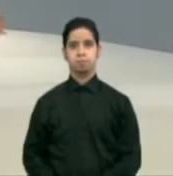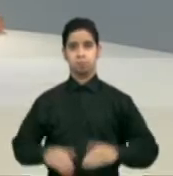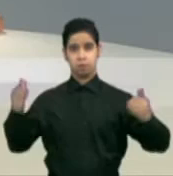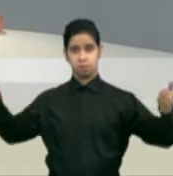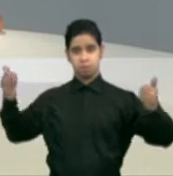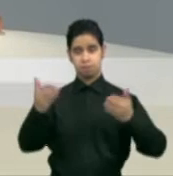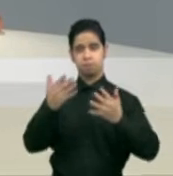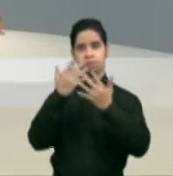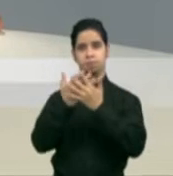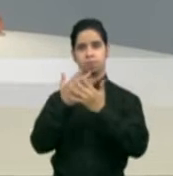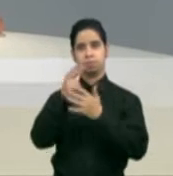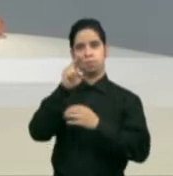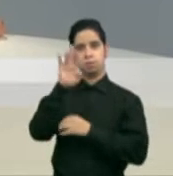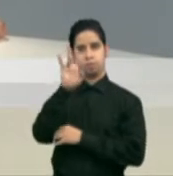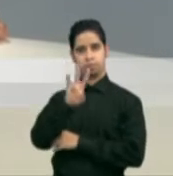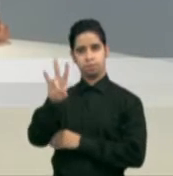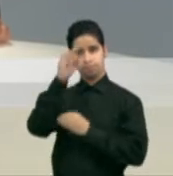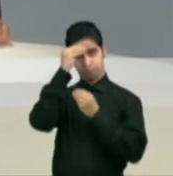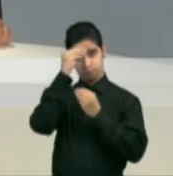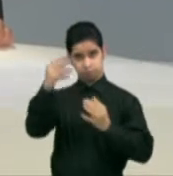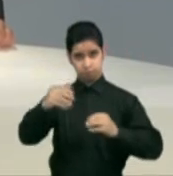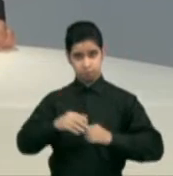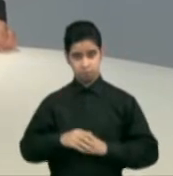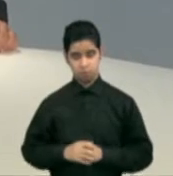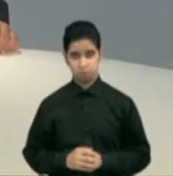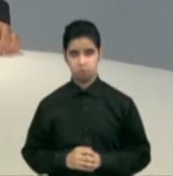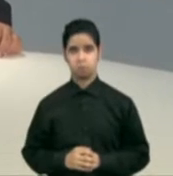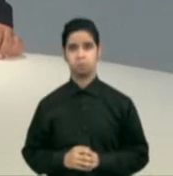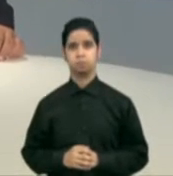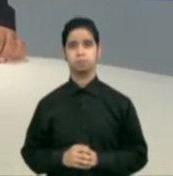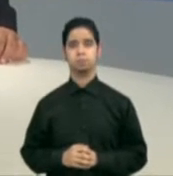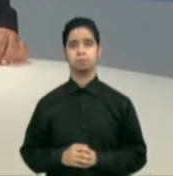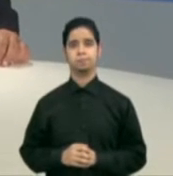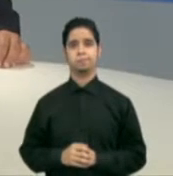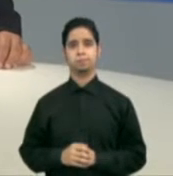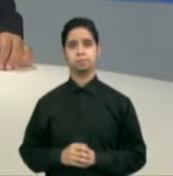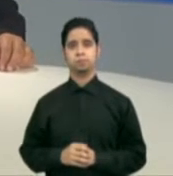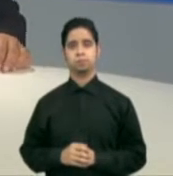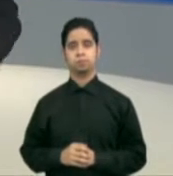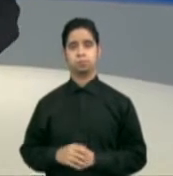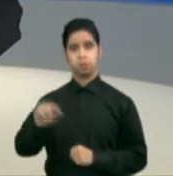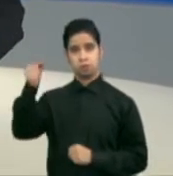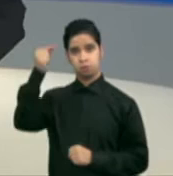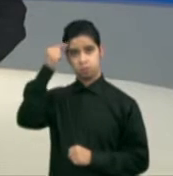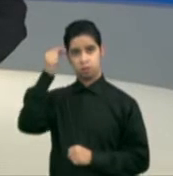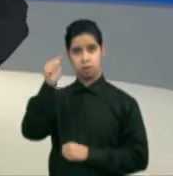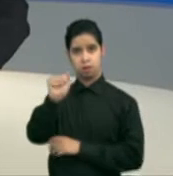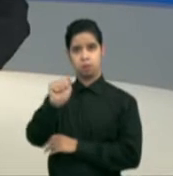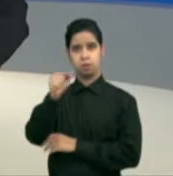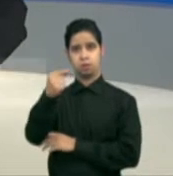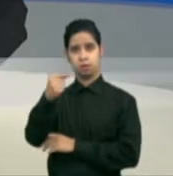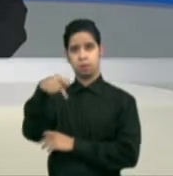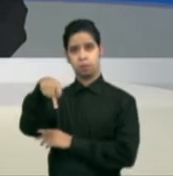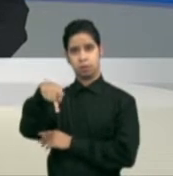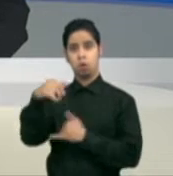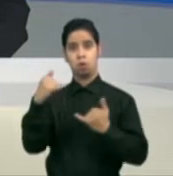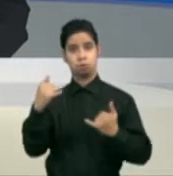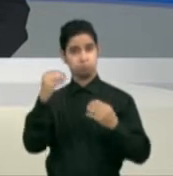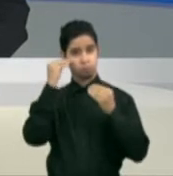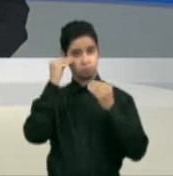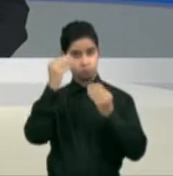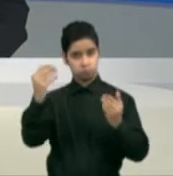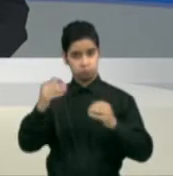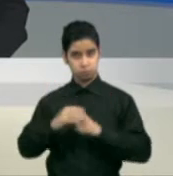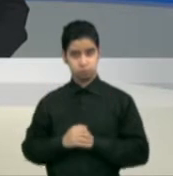Bienvenidos a Noticias 24.7 Informa. inmediato pasamos a las noticias para esta hora. El Comerador Alejandro García Padilla aseguró hoy que